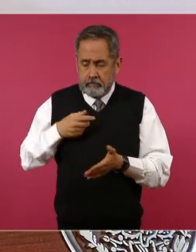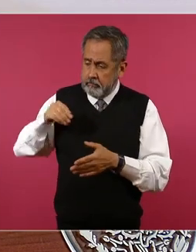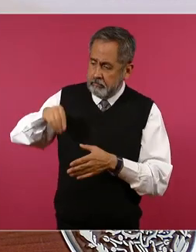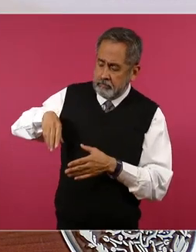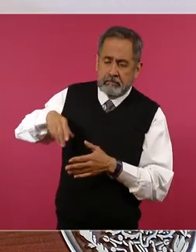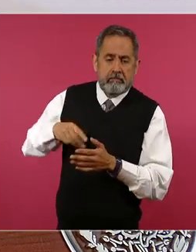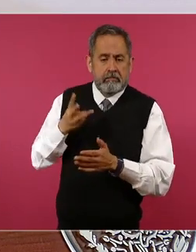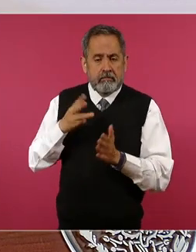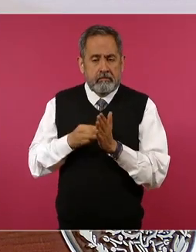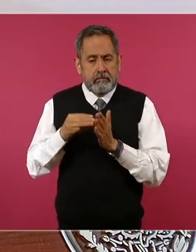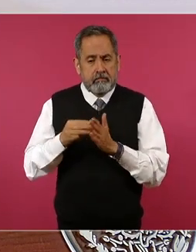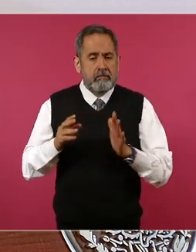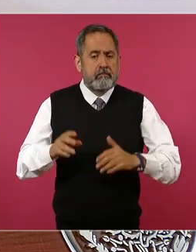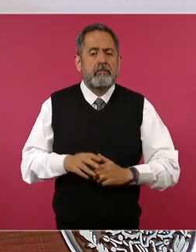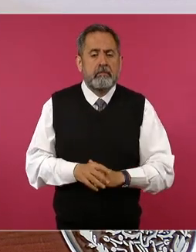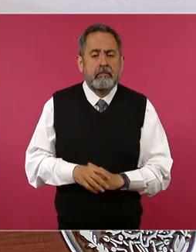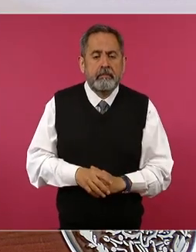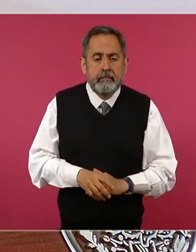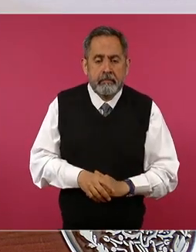nada más que